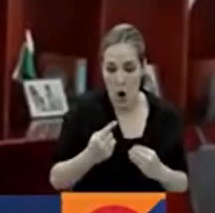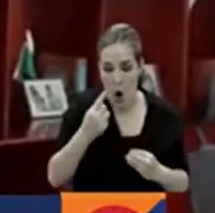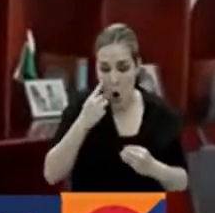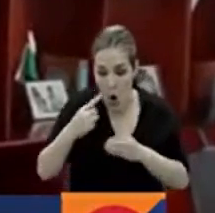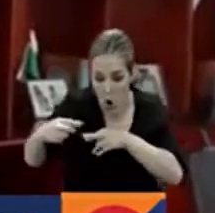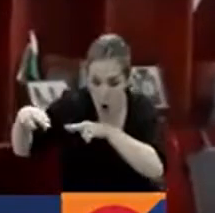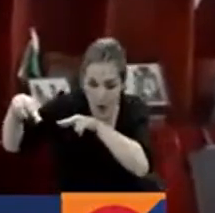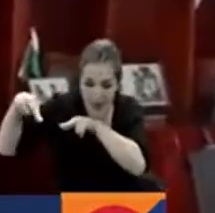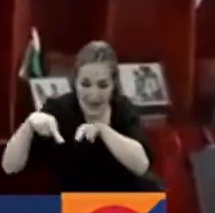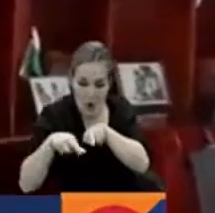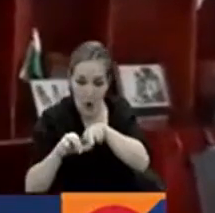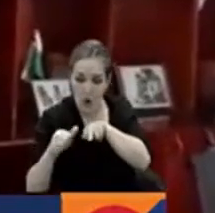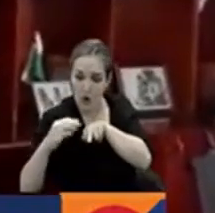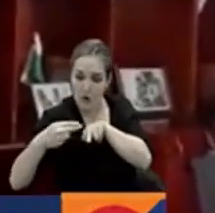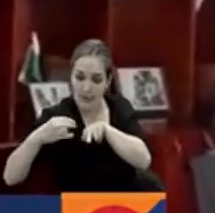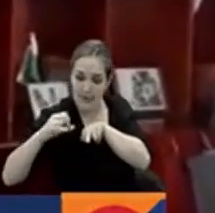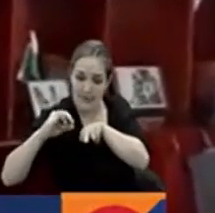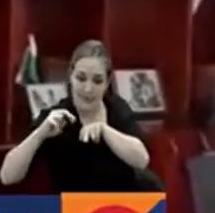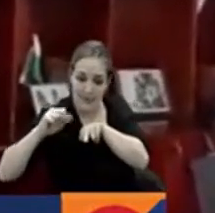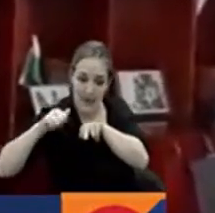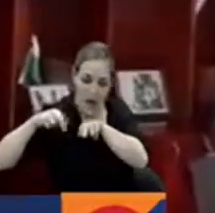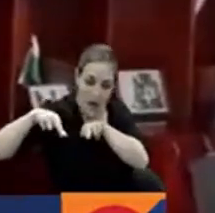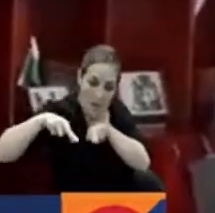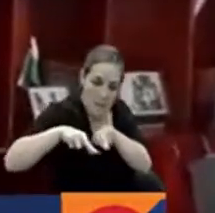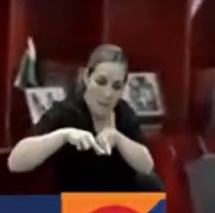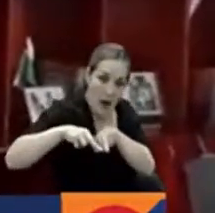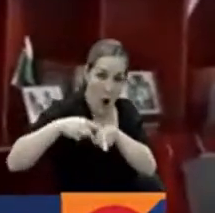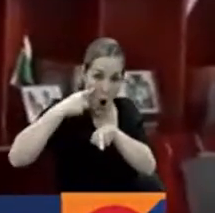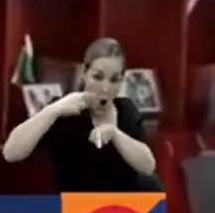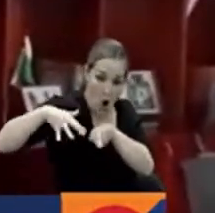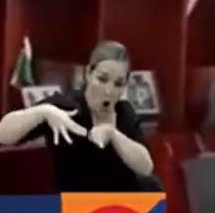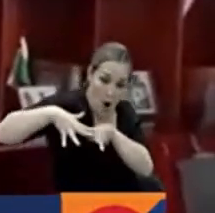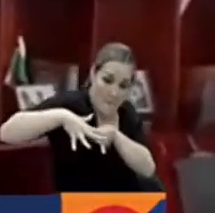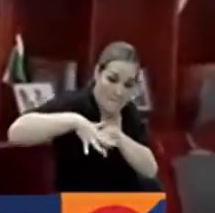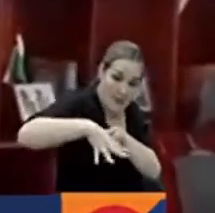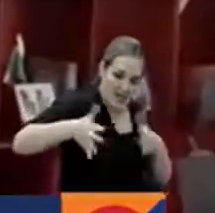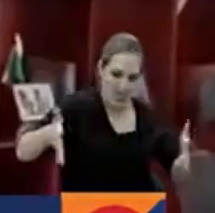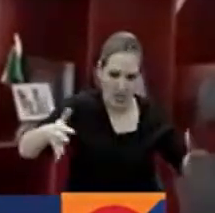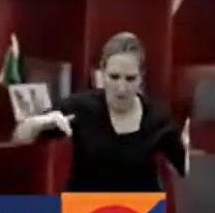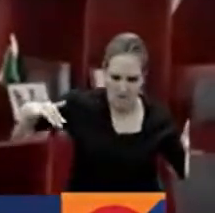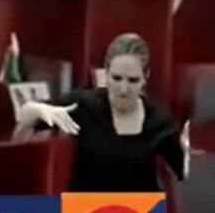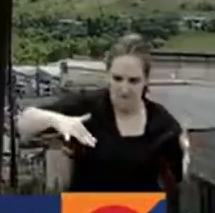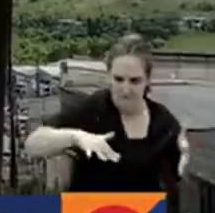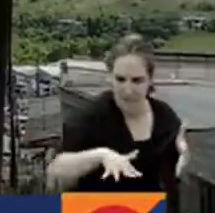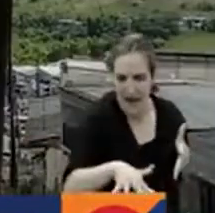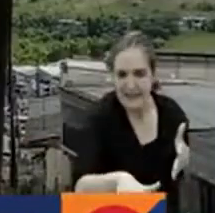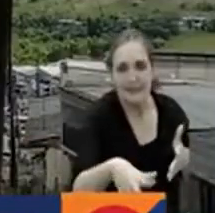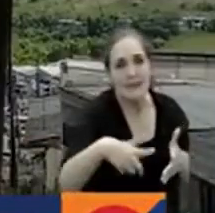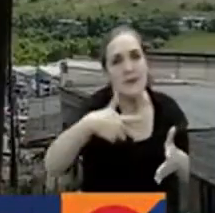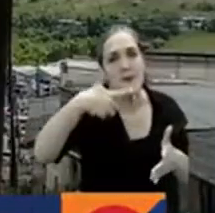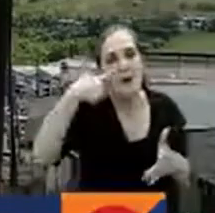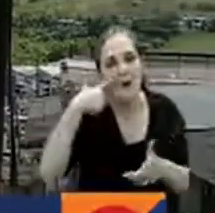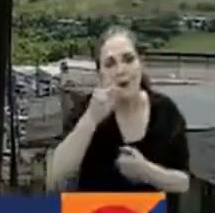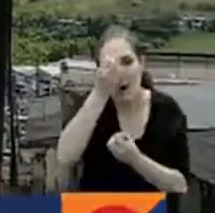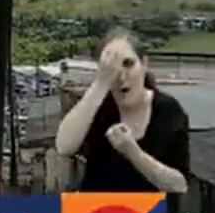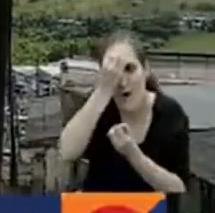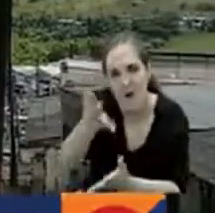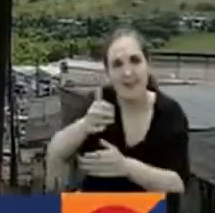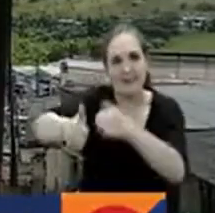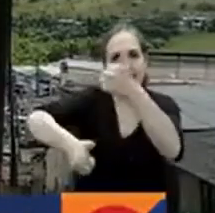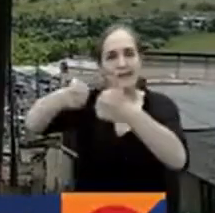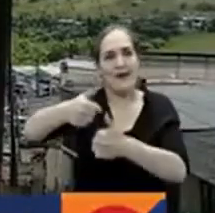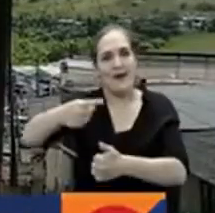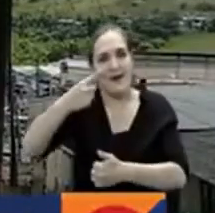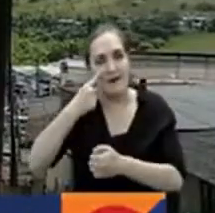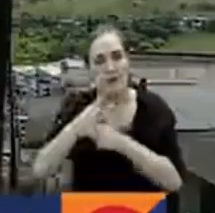río Chinchiná. es que tengamos mucho cuidado, sobre todo que hagamos caso a las sugerencias que nos hacen las autoridades. Es por